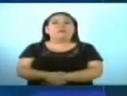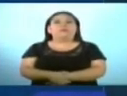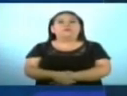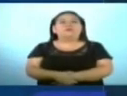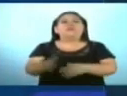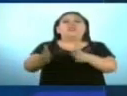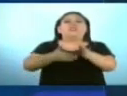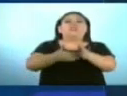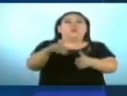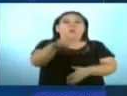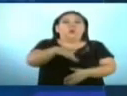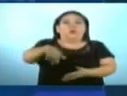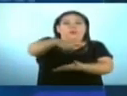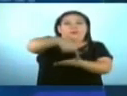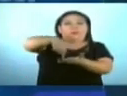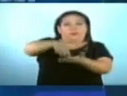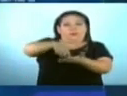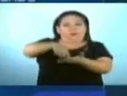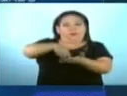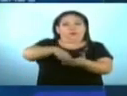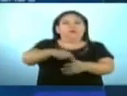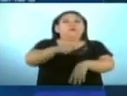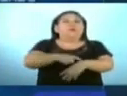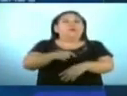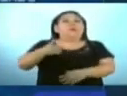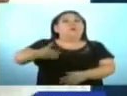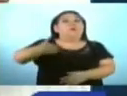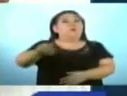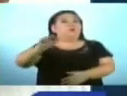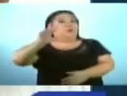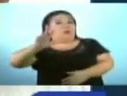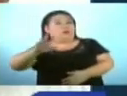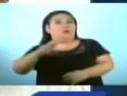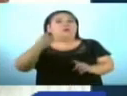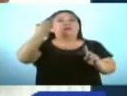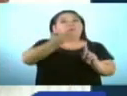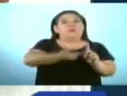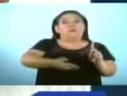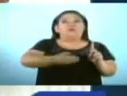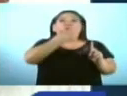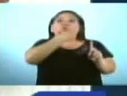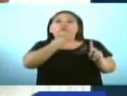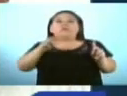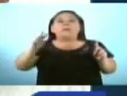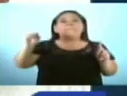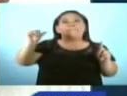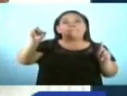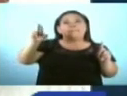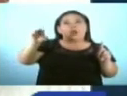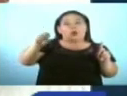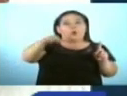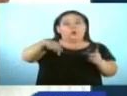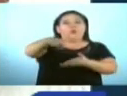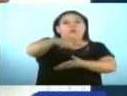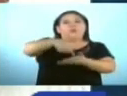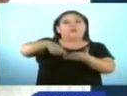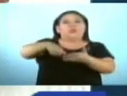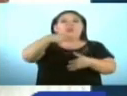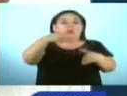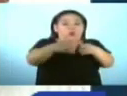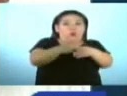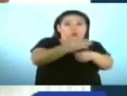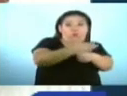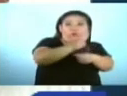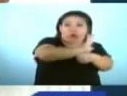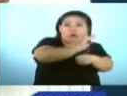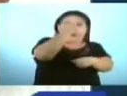Chicas y en San Salvador Sur Mario Vázquez por Nuevas Ideas. La Libertad Centro será gobernado por Noé Rivera de Nuevas Ideas,